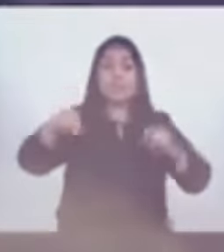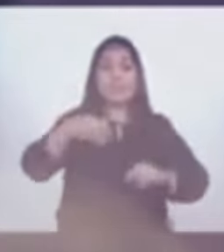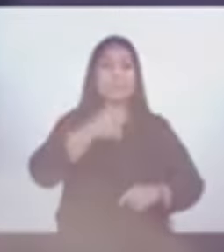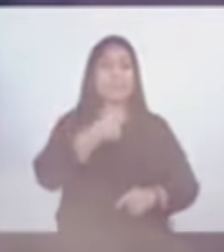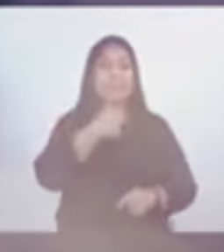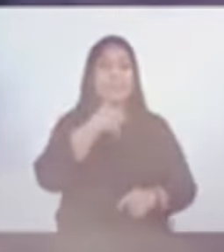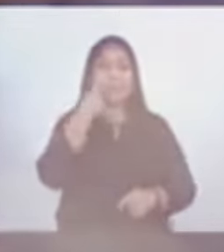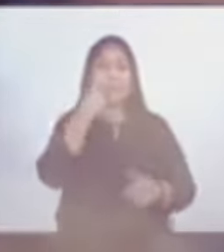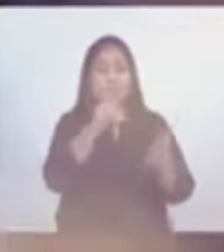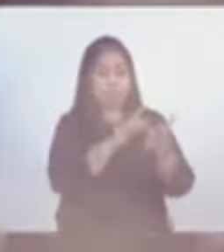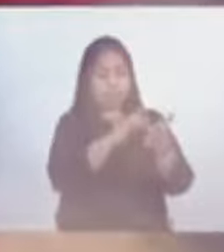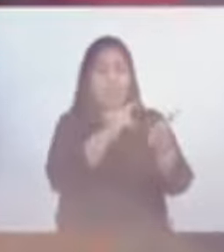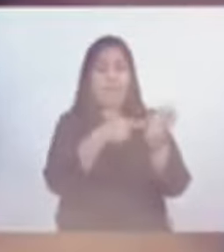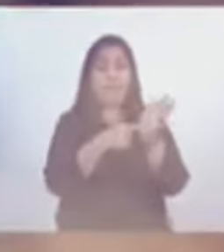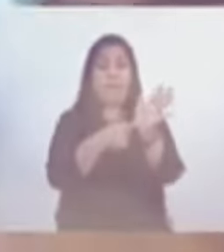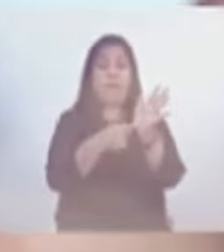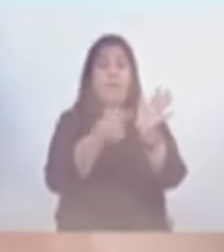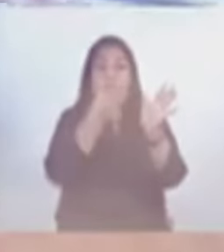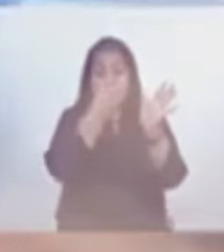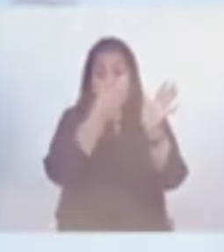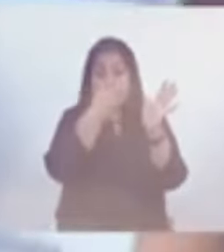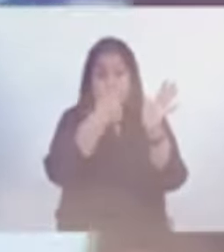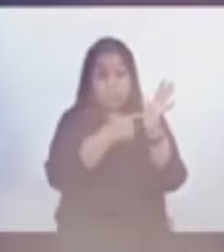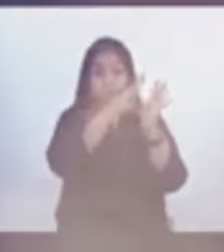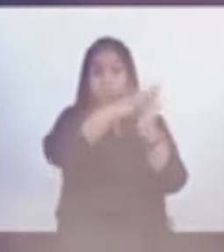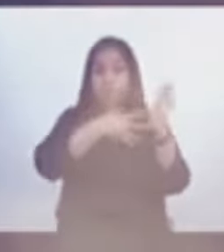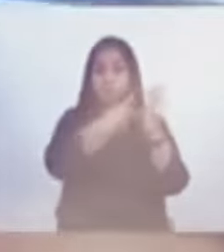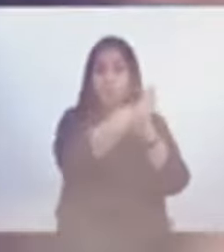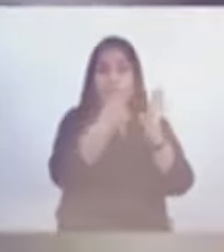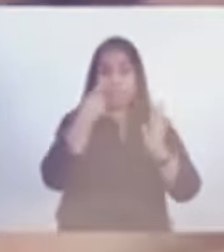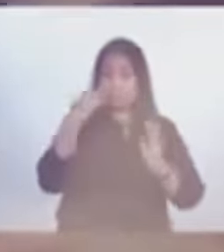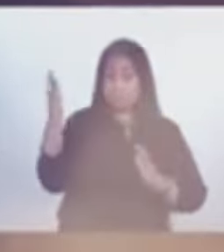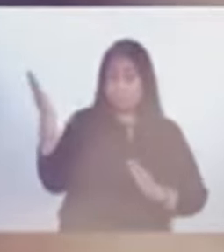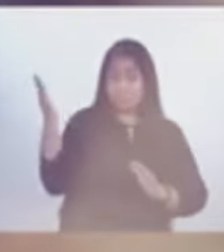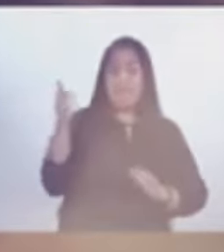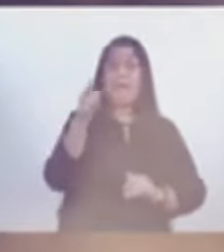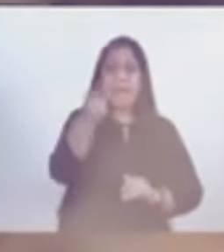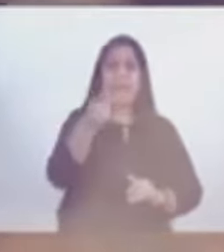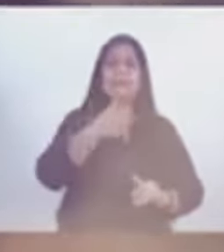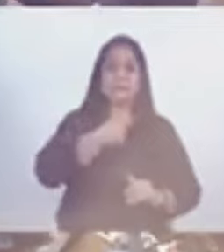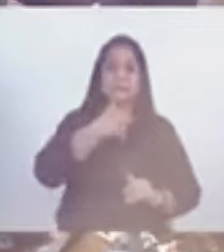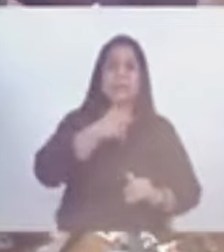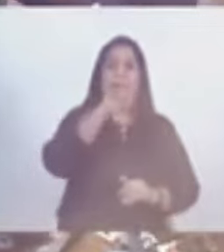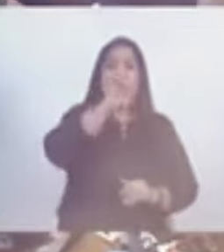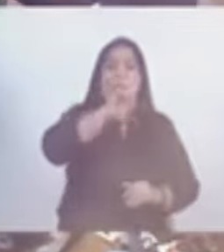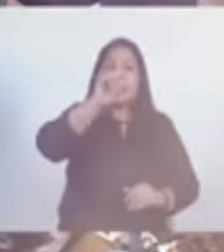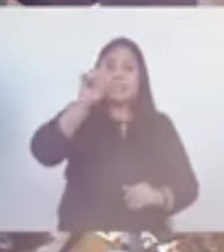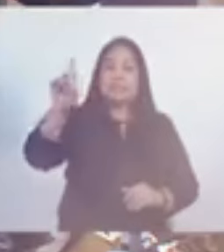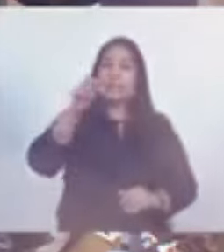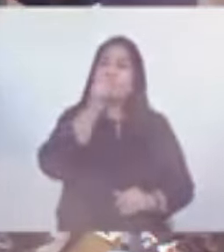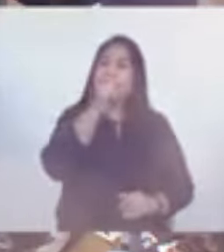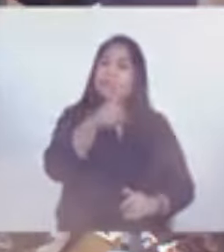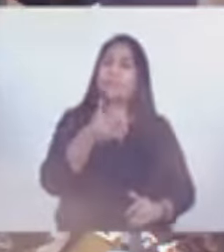portal de la Comisión contra la Corrupción, un tablero, donde ustedes pueden ver cada una de las denuncias que han sido